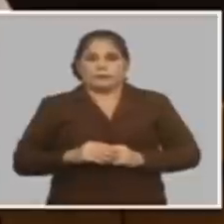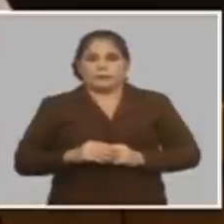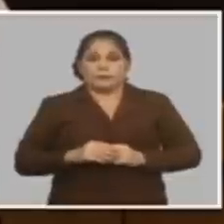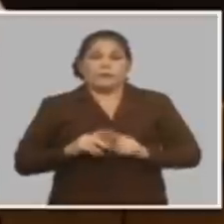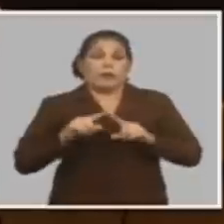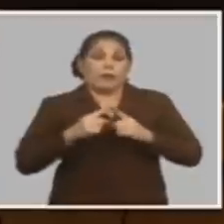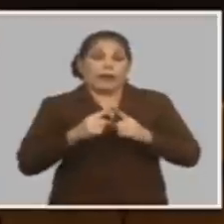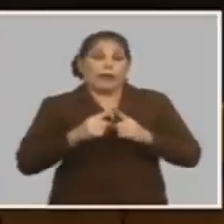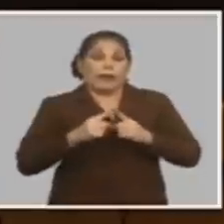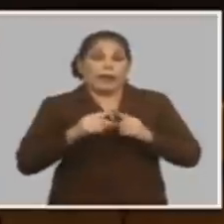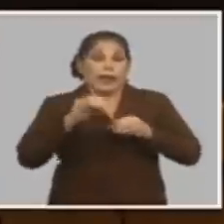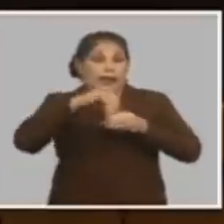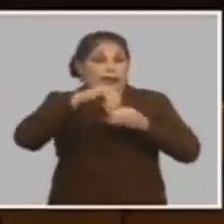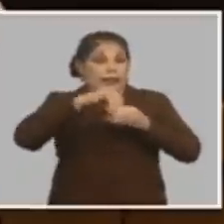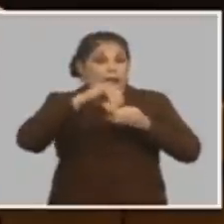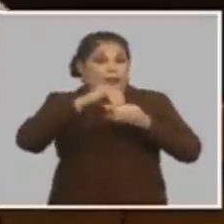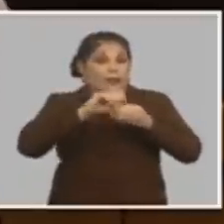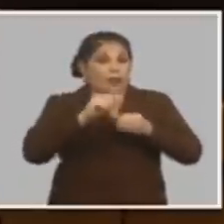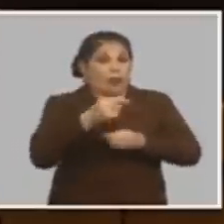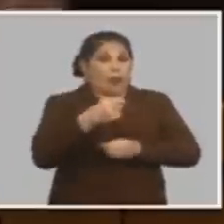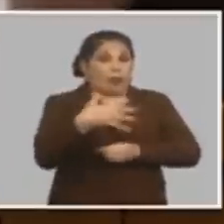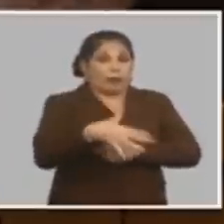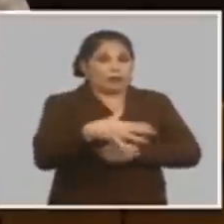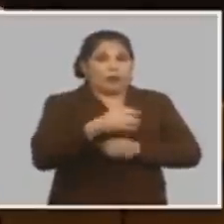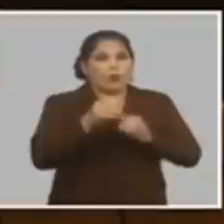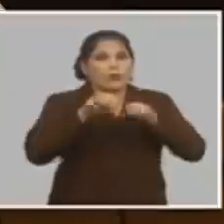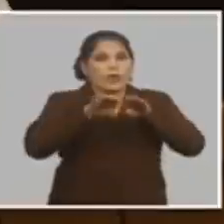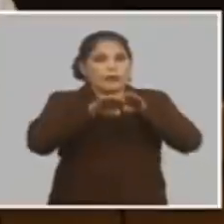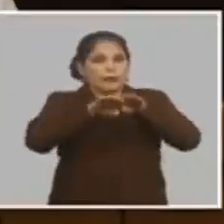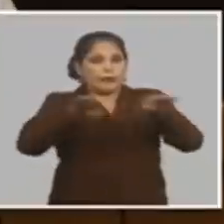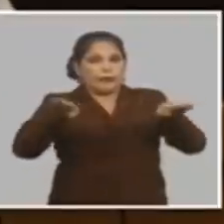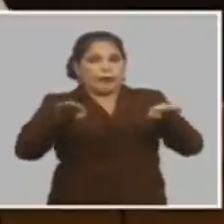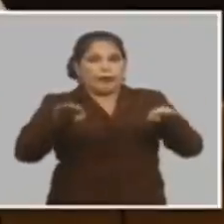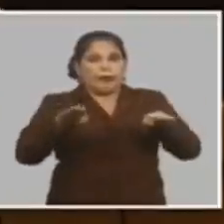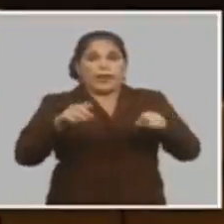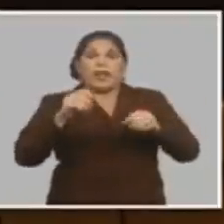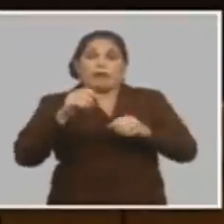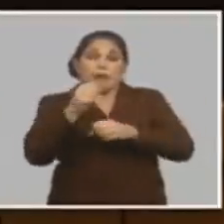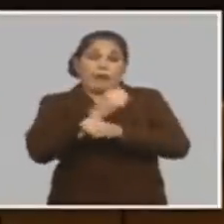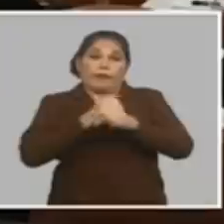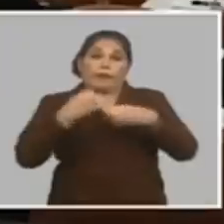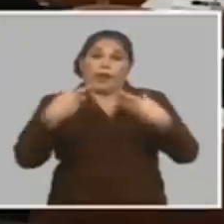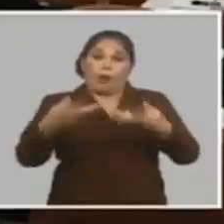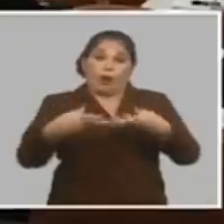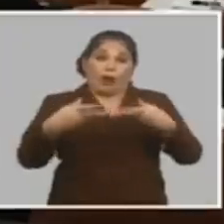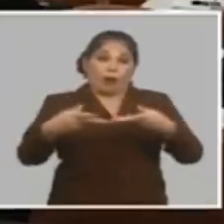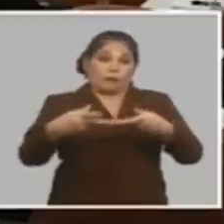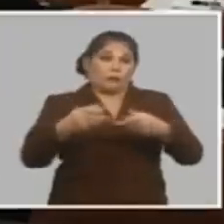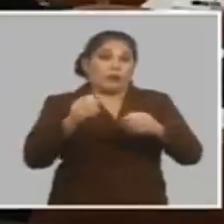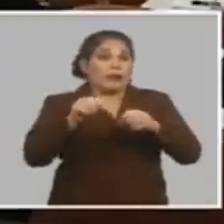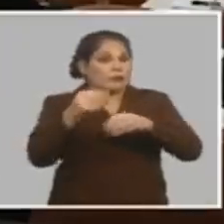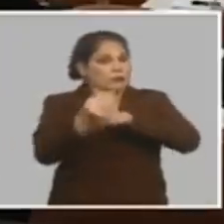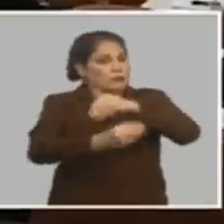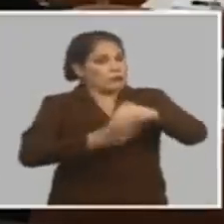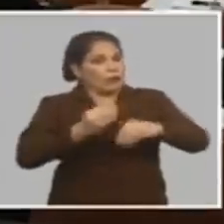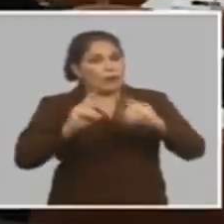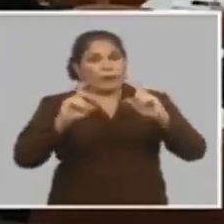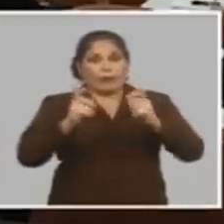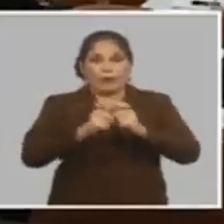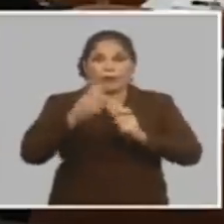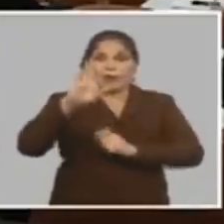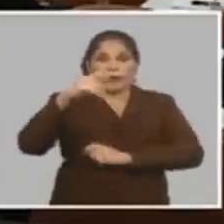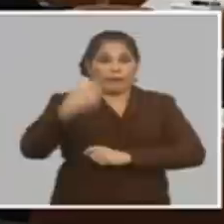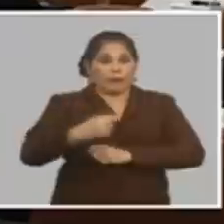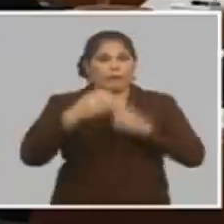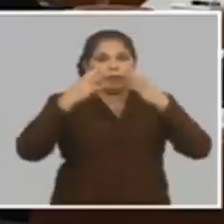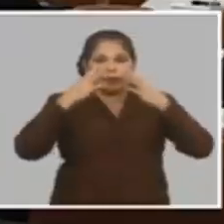para que el incremento de los precios no sea lineal con el incremento de los costos y este es un cambio de la política fiscal